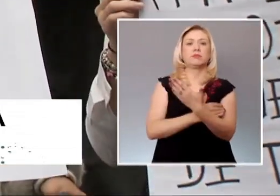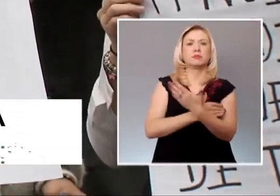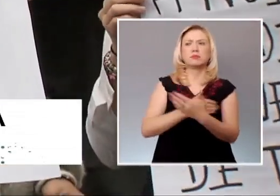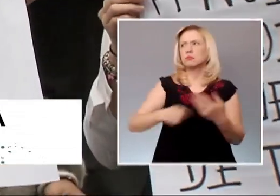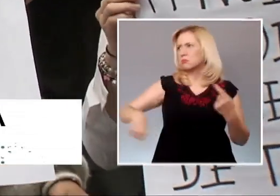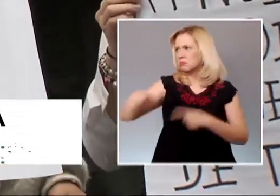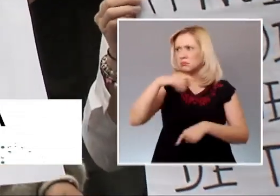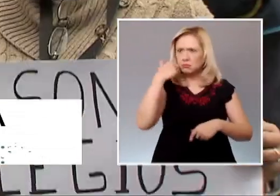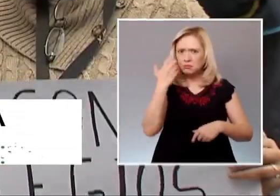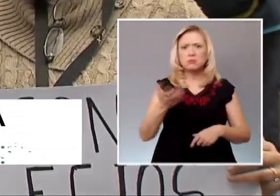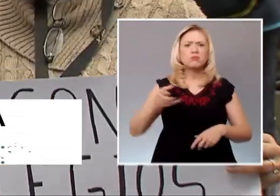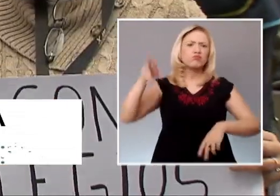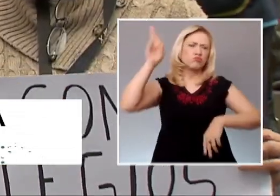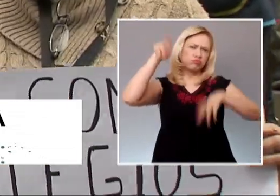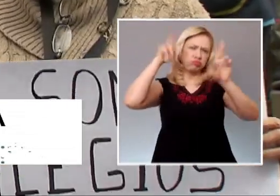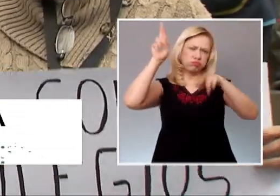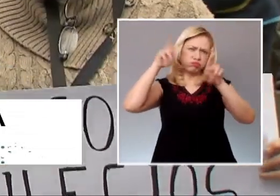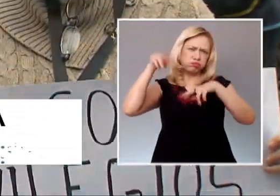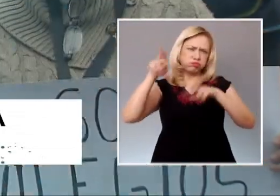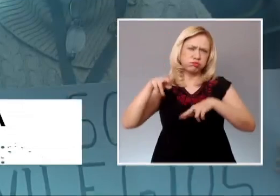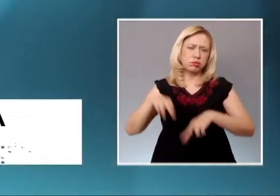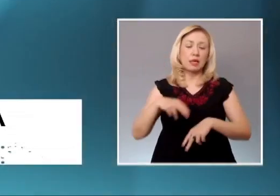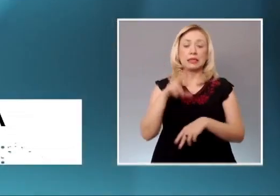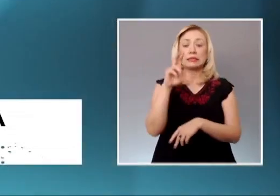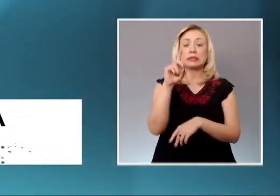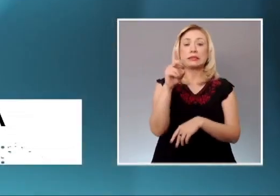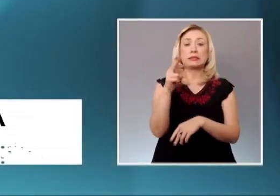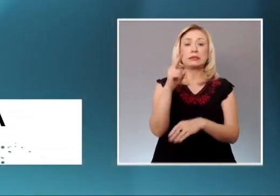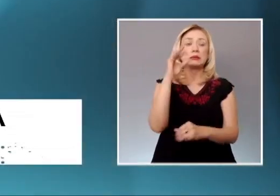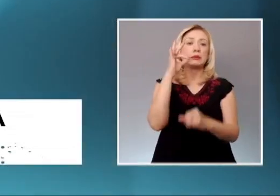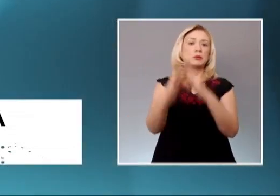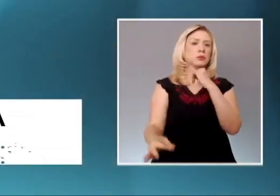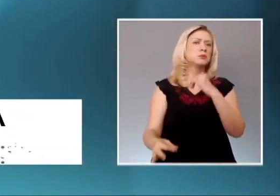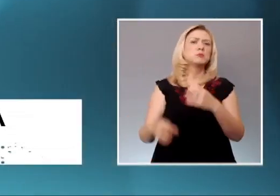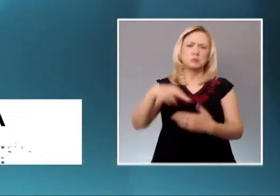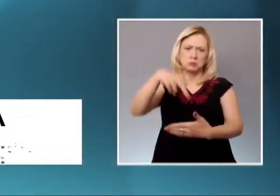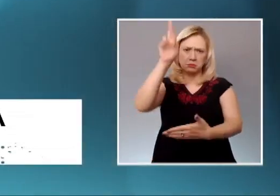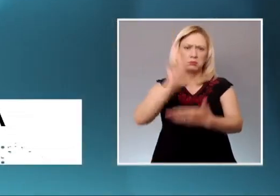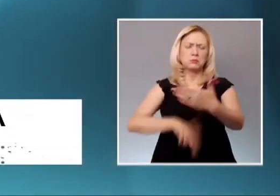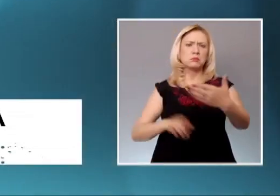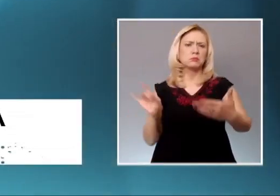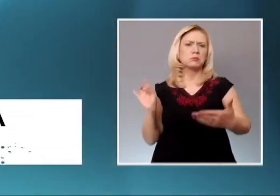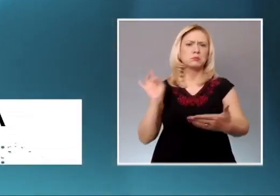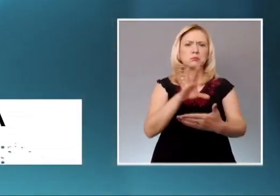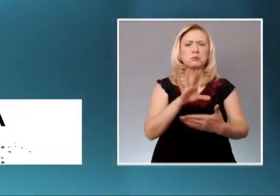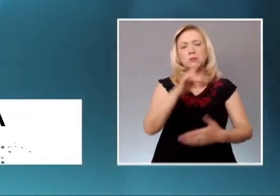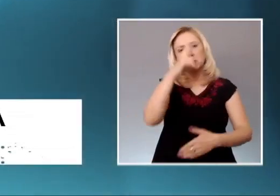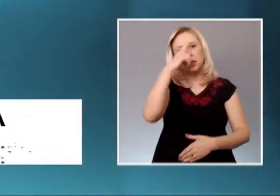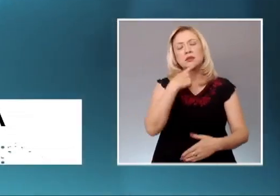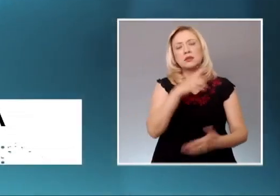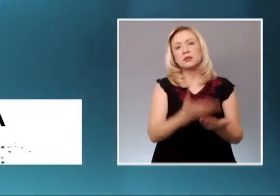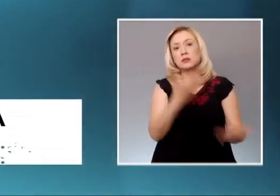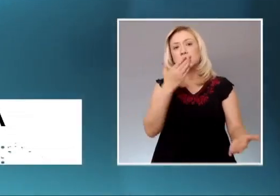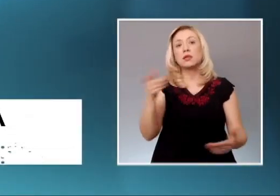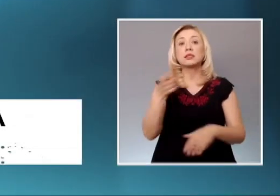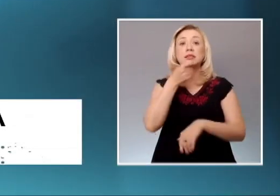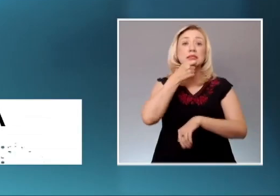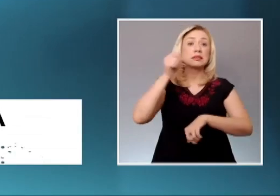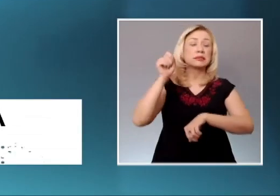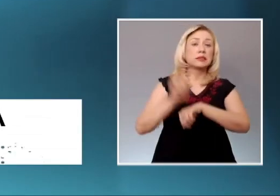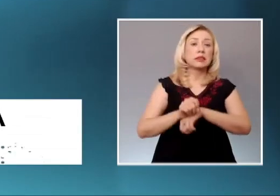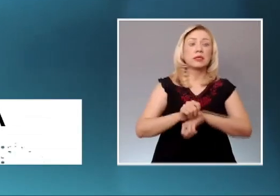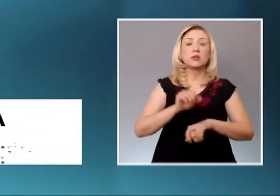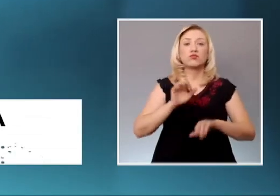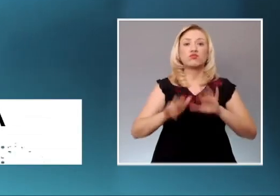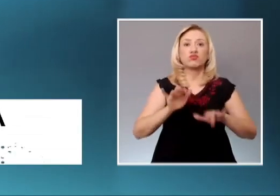a más tardar el 30 de noviembre. En este recurso legal están trabajando secretarios de elevado nivel con la mayor